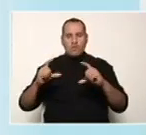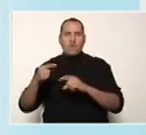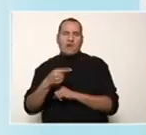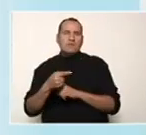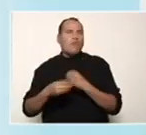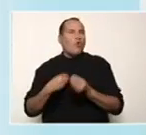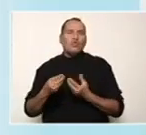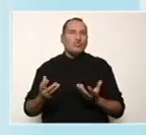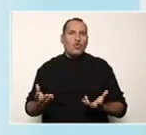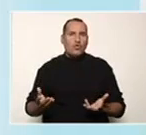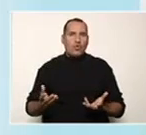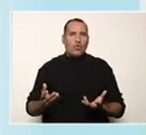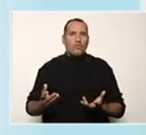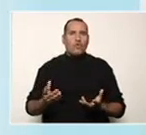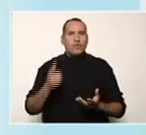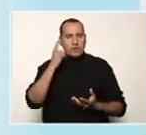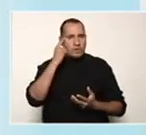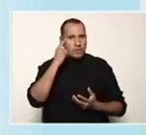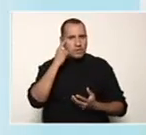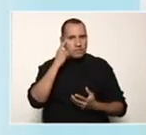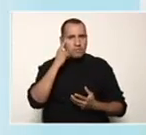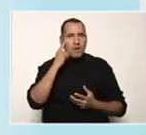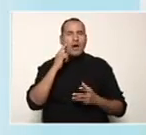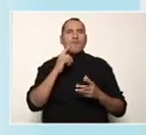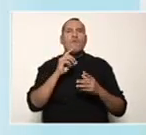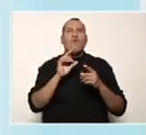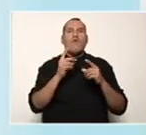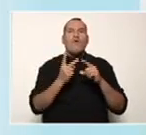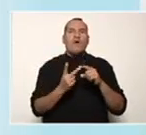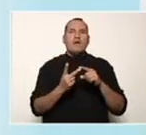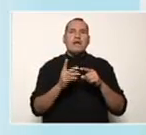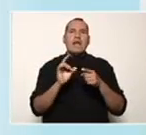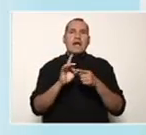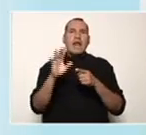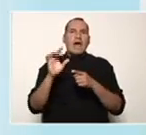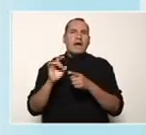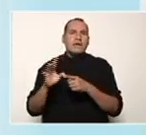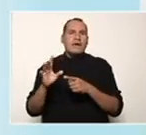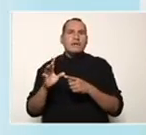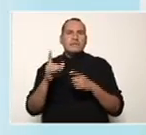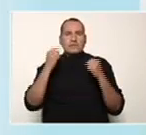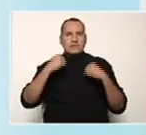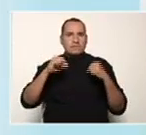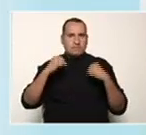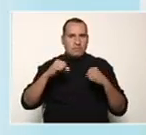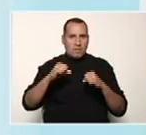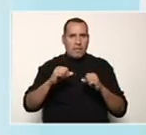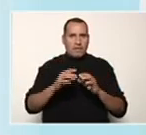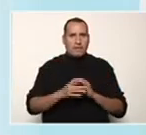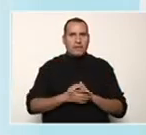Y vamos a racionalizar los dos ejercicios que tenemos a continuación.